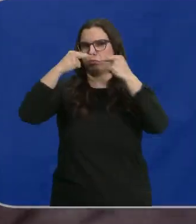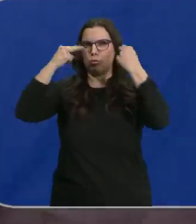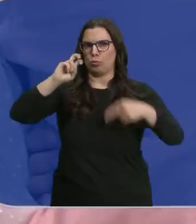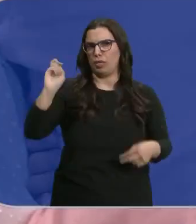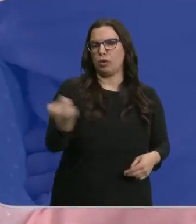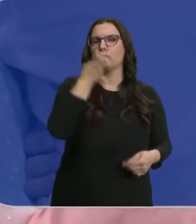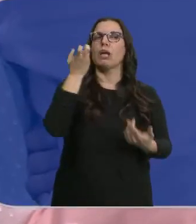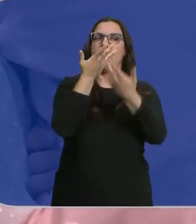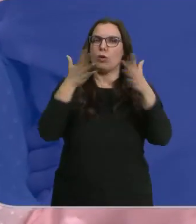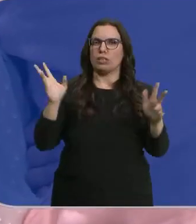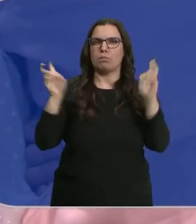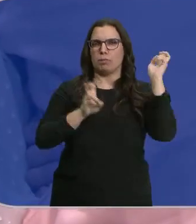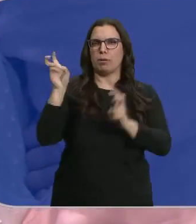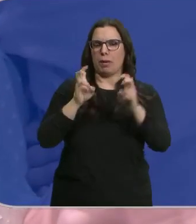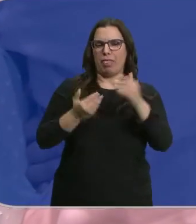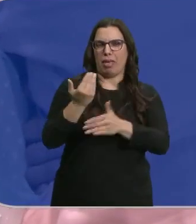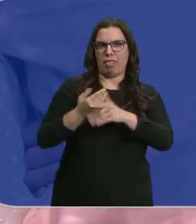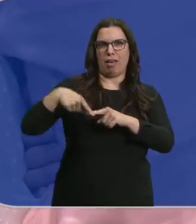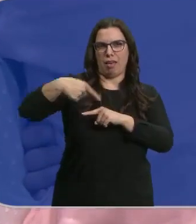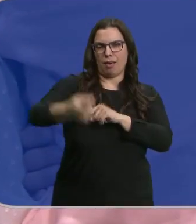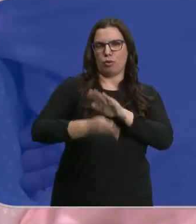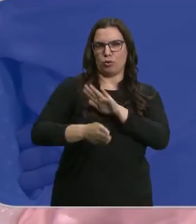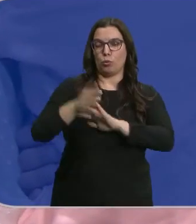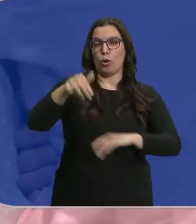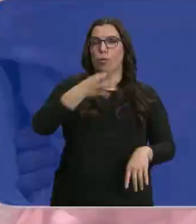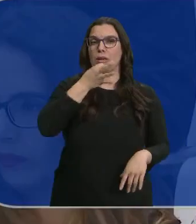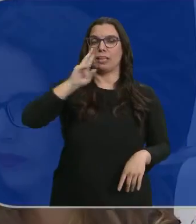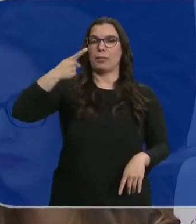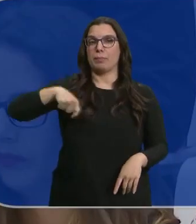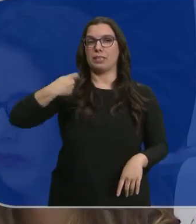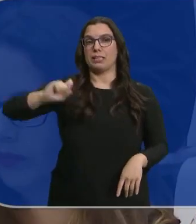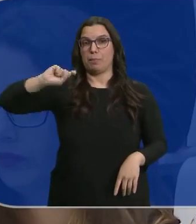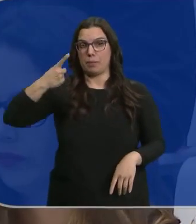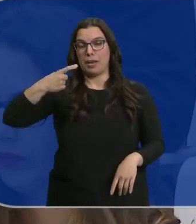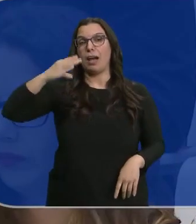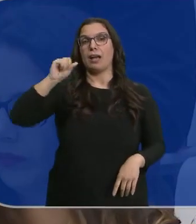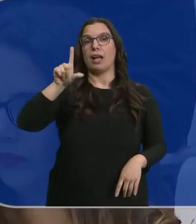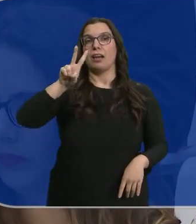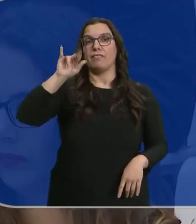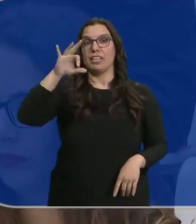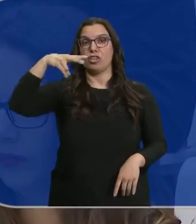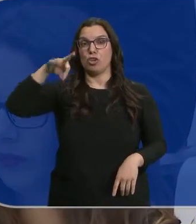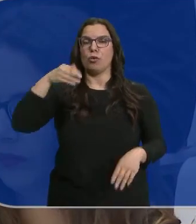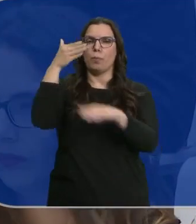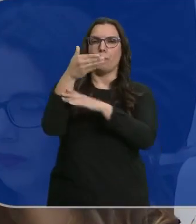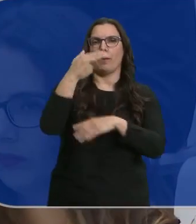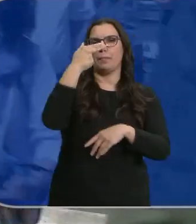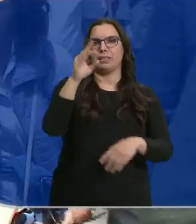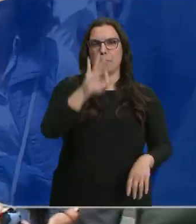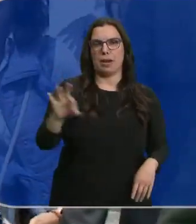Aún así, se espera más turismo electoral para estos días. Esta misma tarde, la vicepresidenta primera, Nadia Calviño, visitará Palencia.